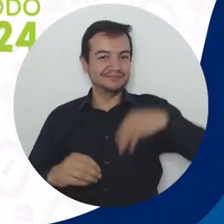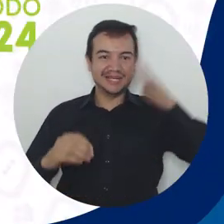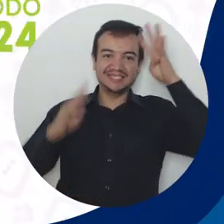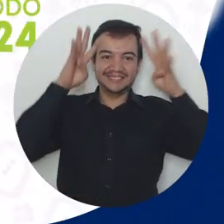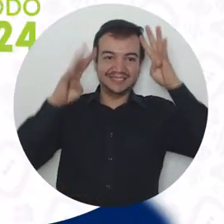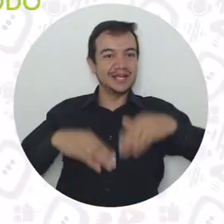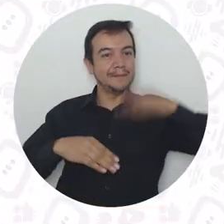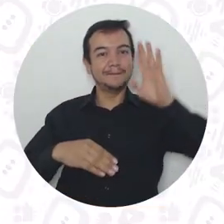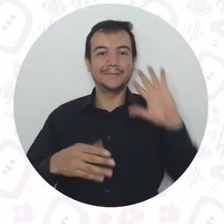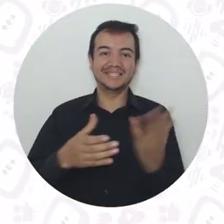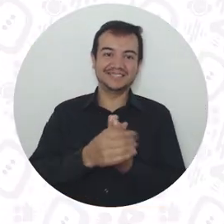incluyente e innovadora.